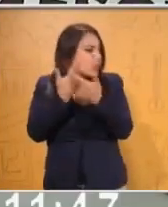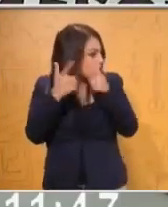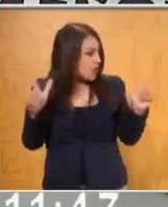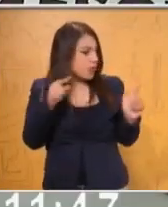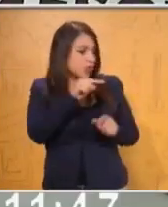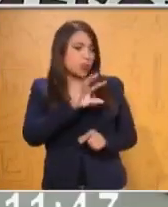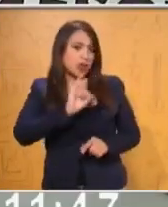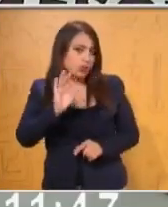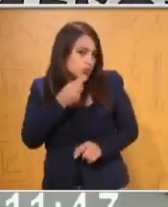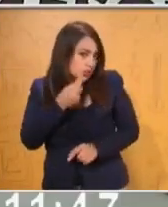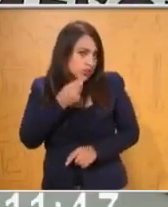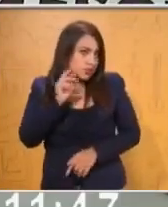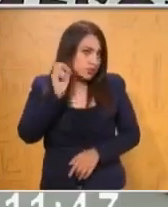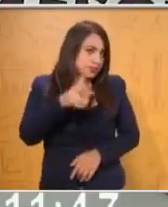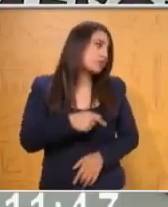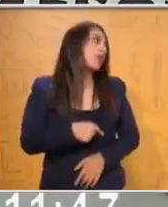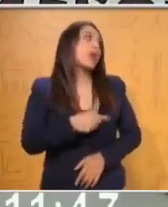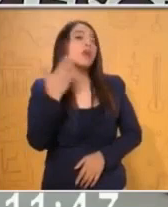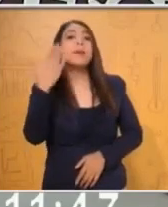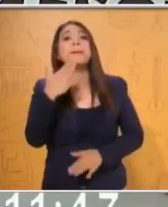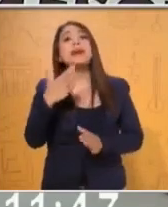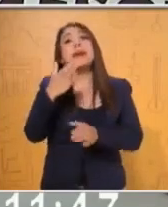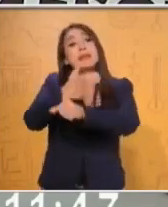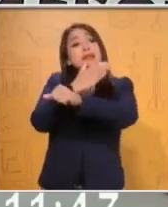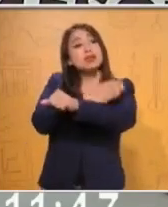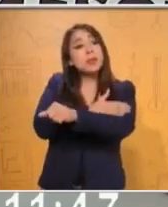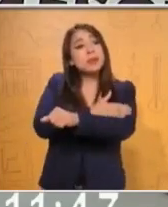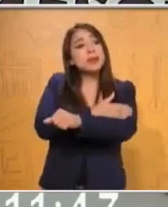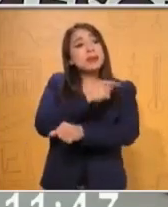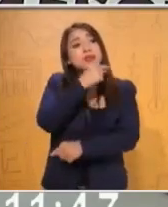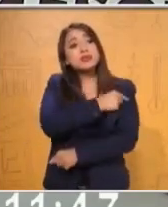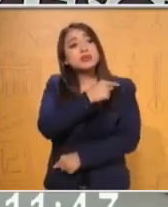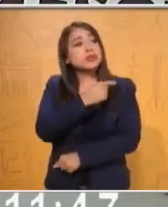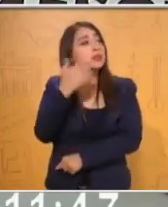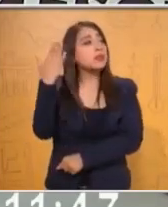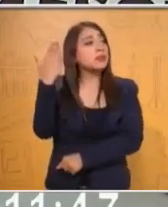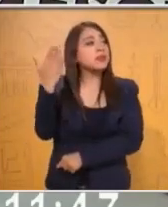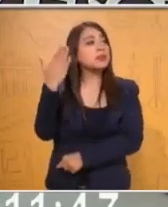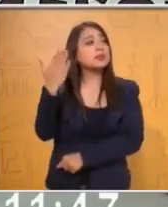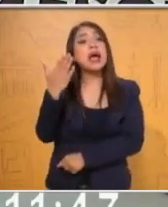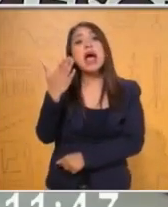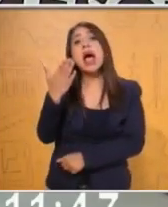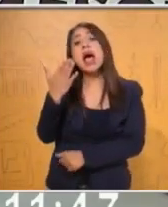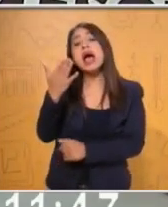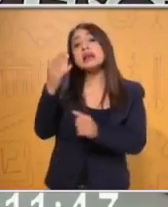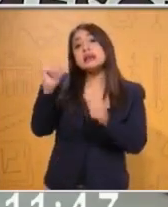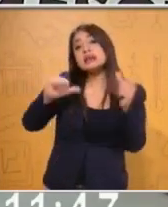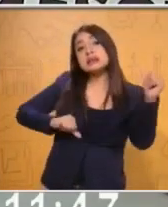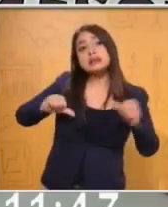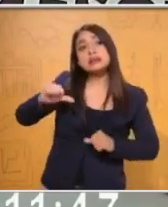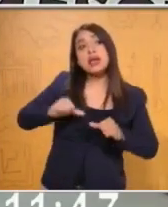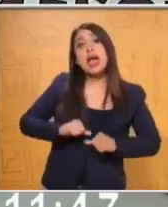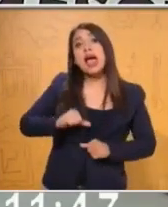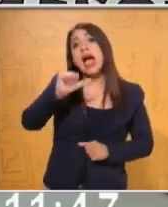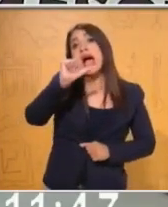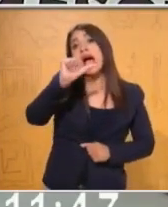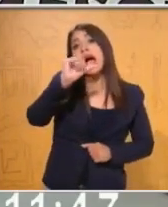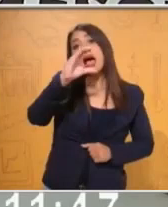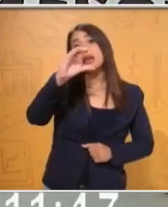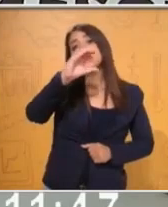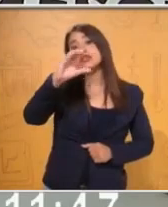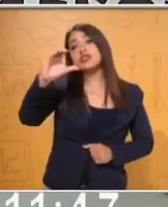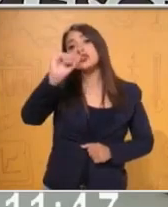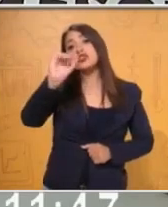compañeros que se acerquen un poquito con la sana distancia. Vamos a hacer una actividad que es de acción, reacción. Vamos a ver si los niños